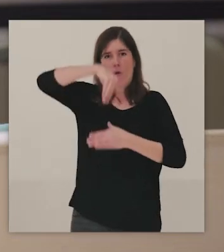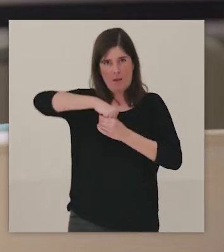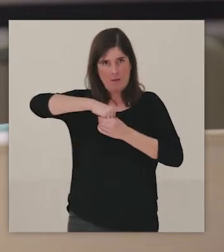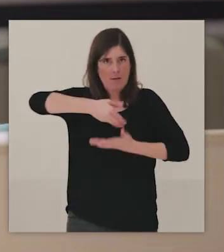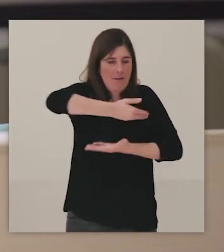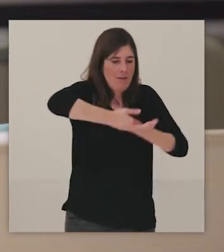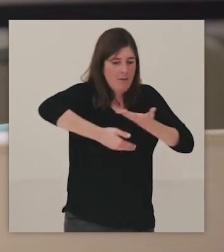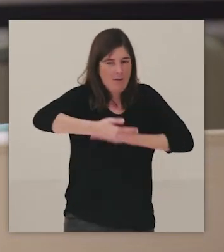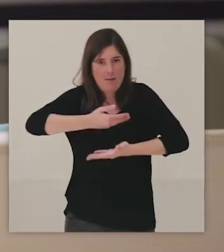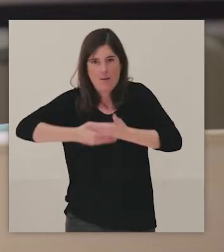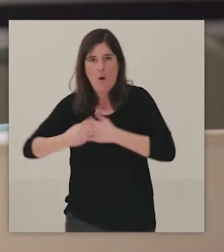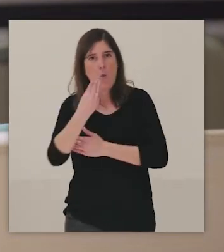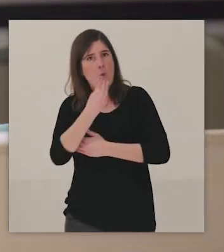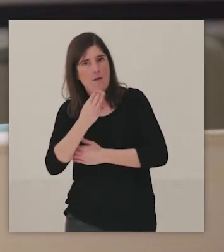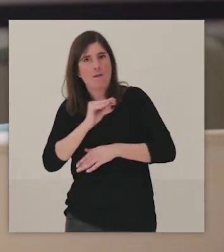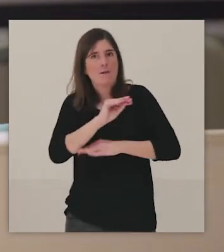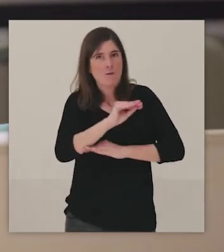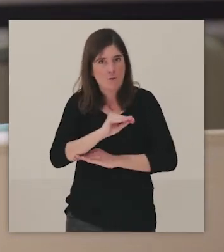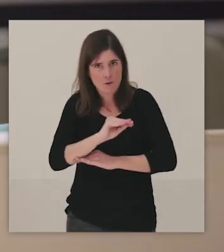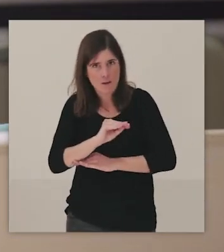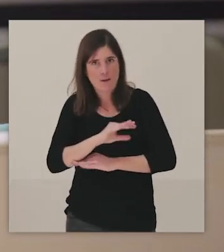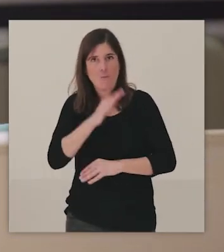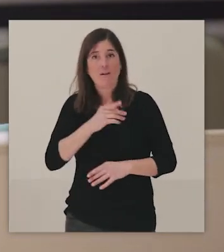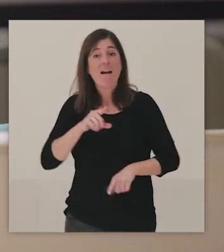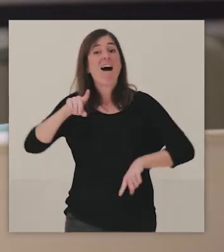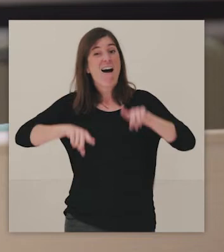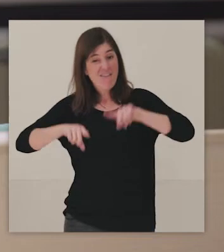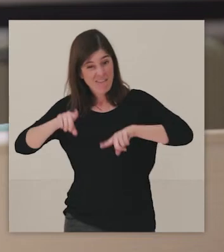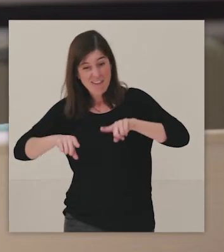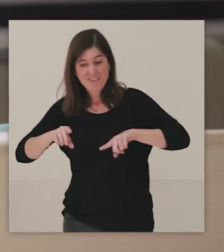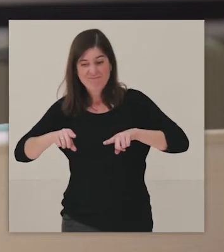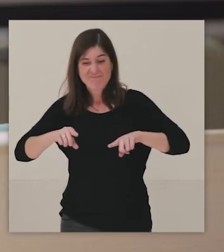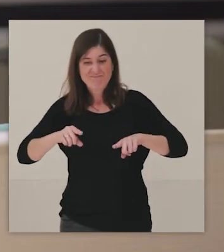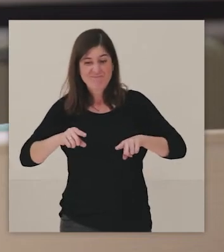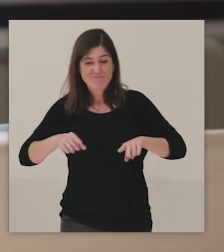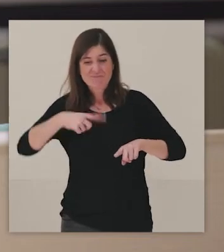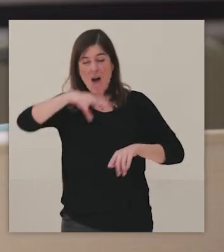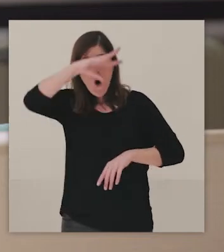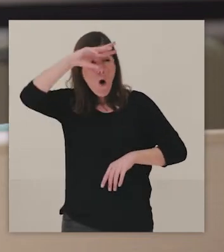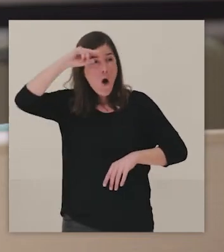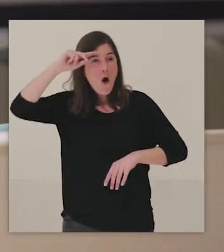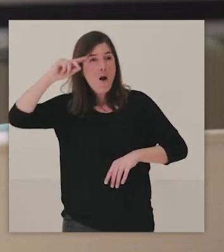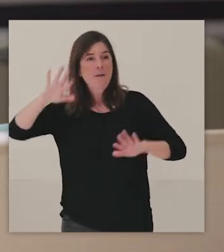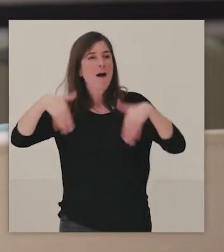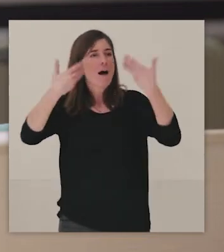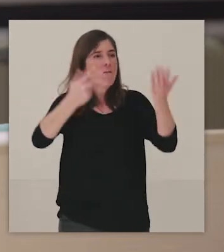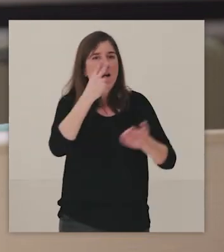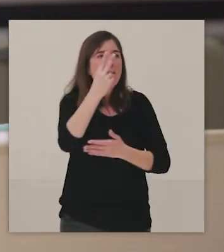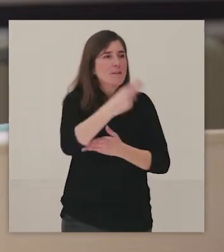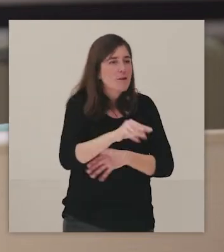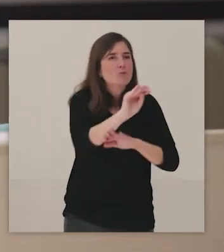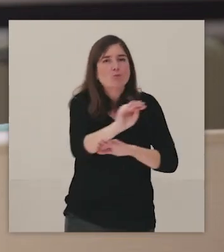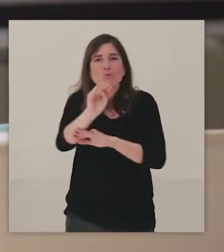nos acompañan en estos proyectos. Creo que a veces descuidamos también esa parte y me parece que es fundamental.